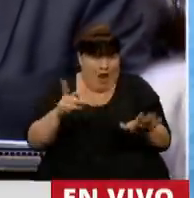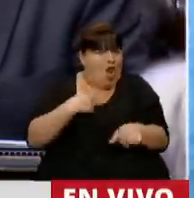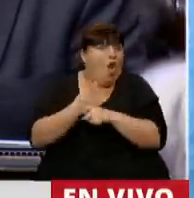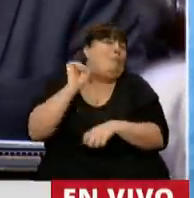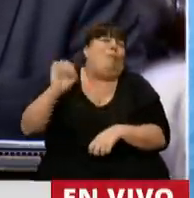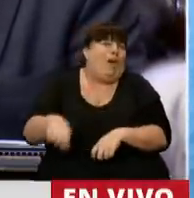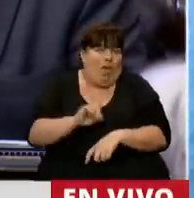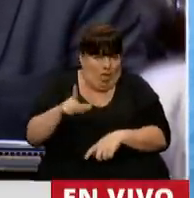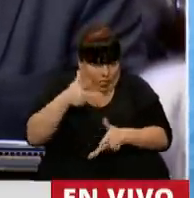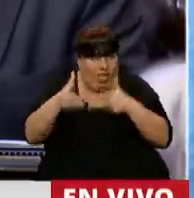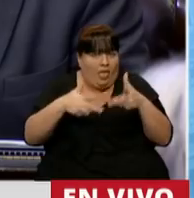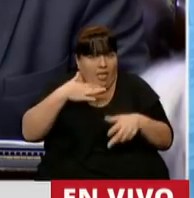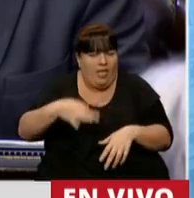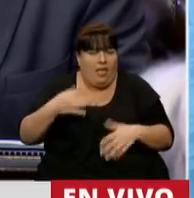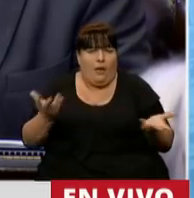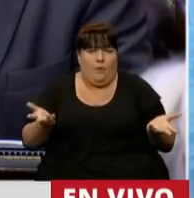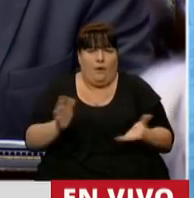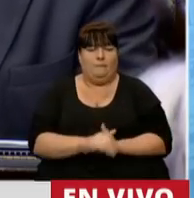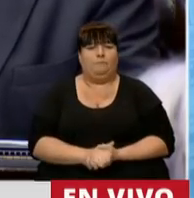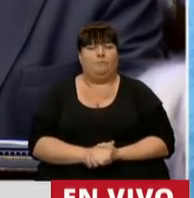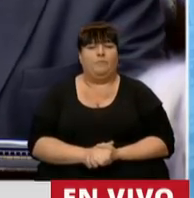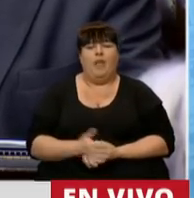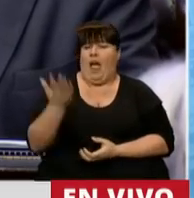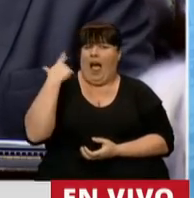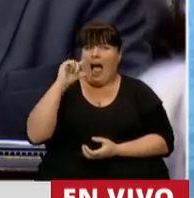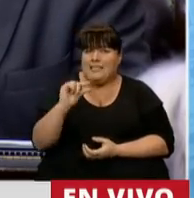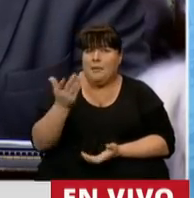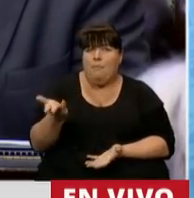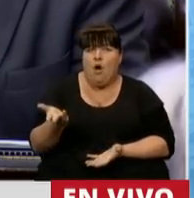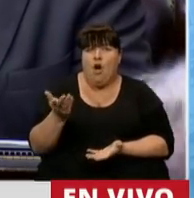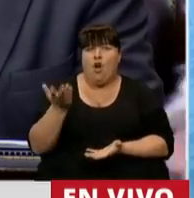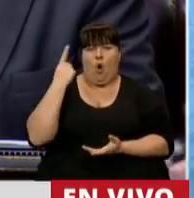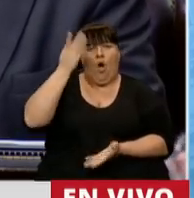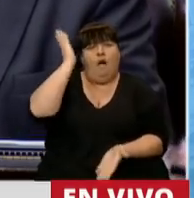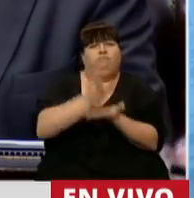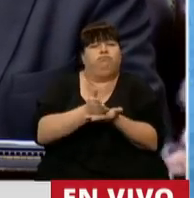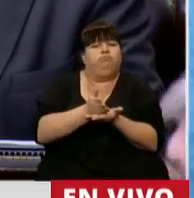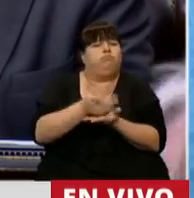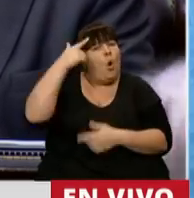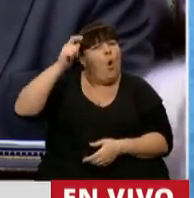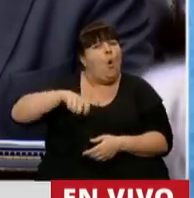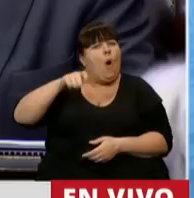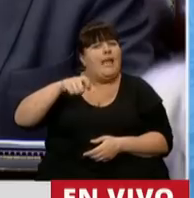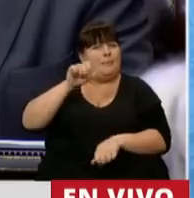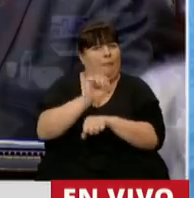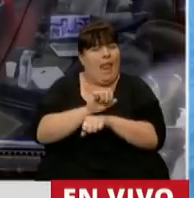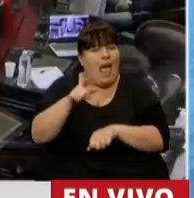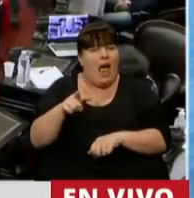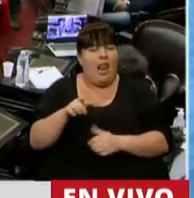por alto esto, presidente. Hace unas horas atrás, un fallo de una jueza penal,